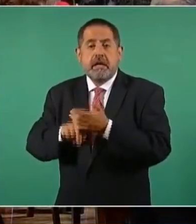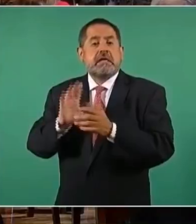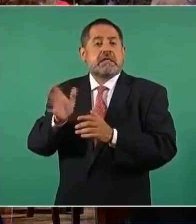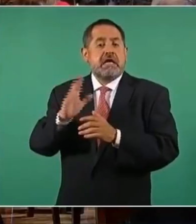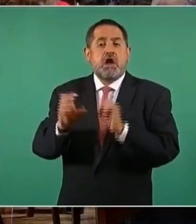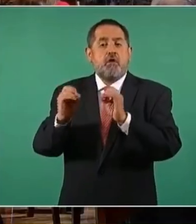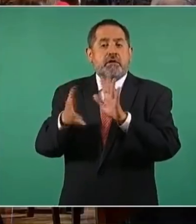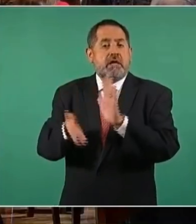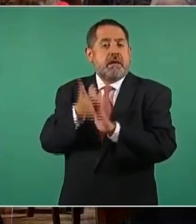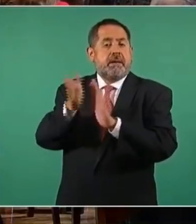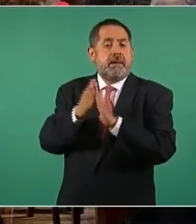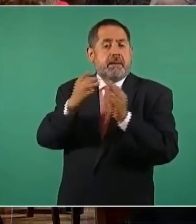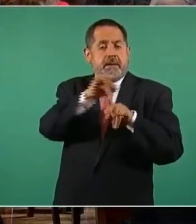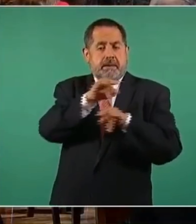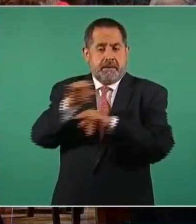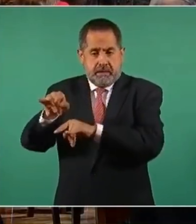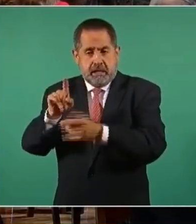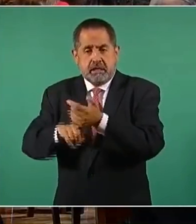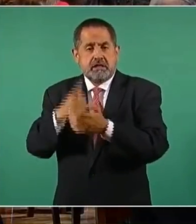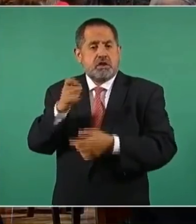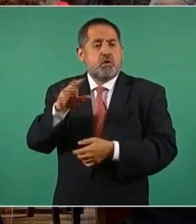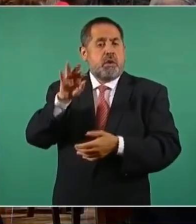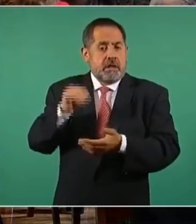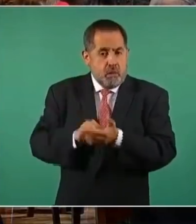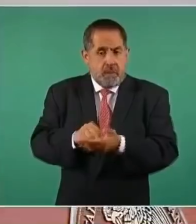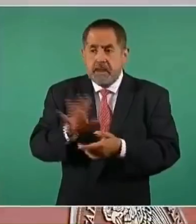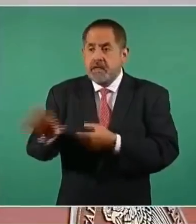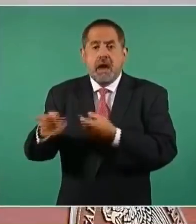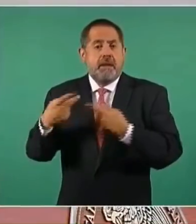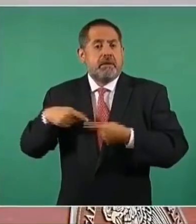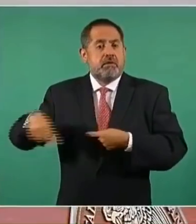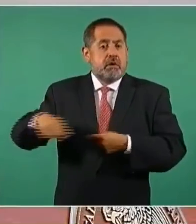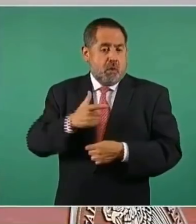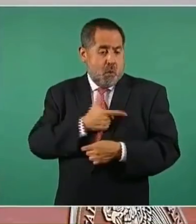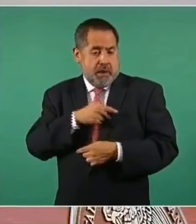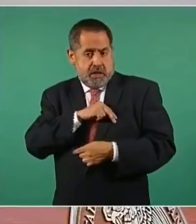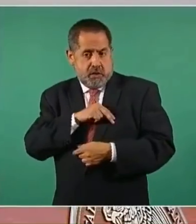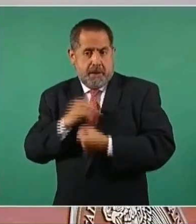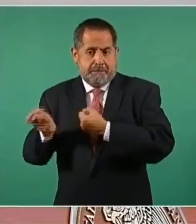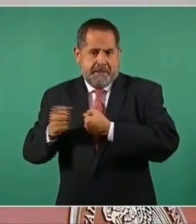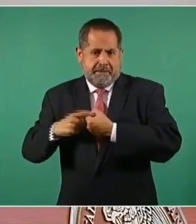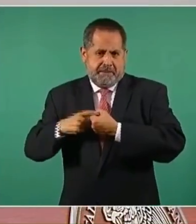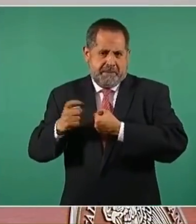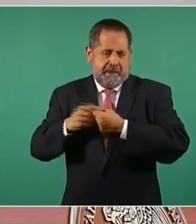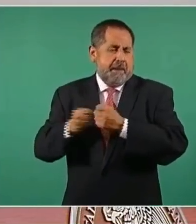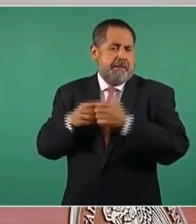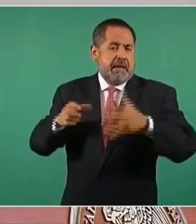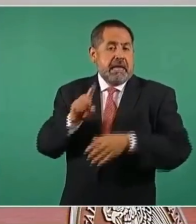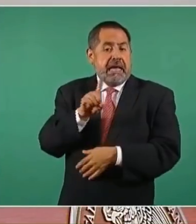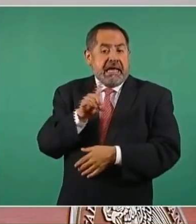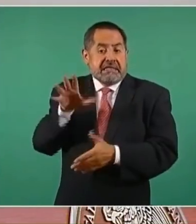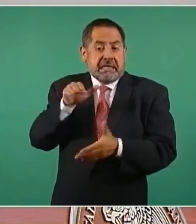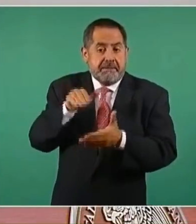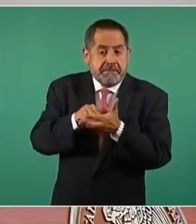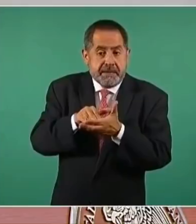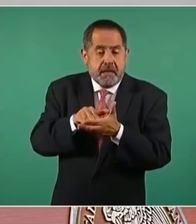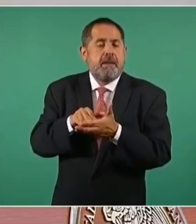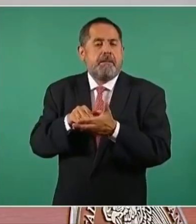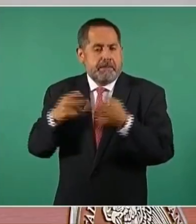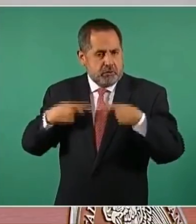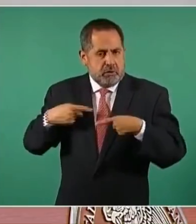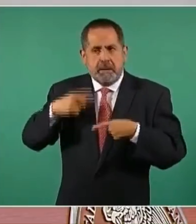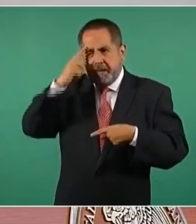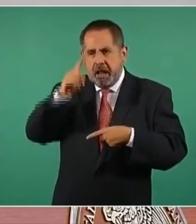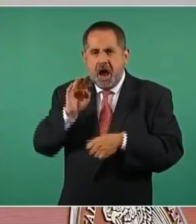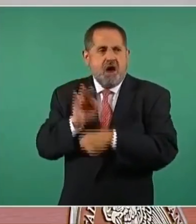y ya se cuenta con 100 mil elementos de la Guardia Nacional para proteger al pueblo de México.